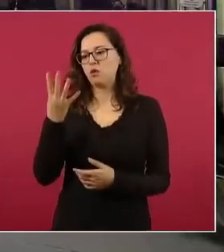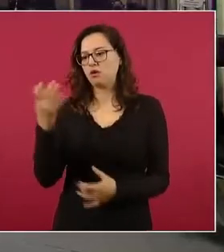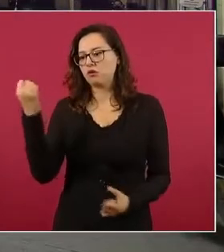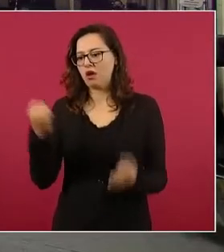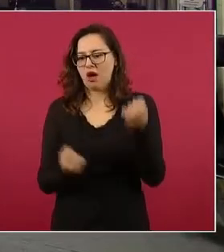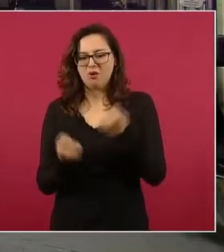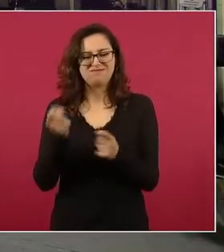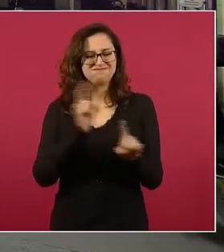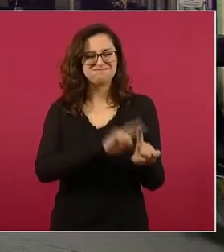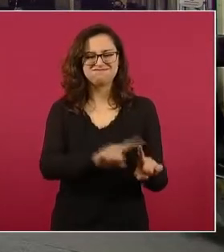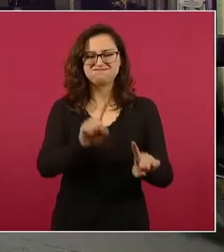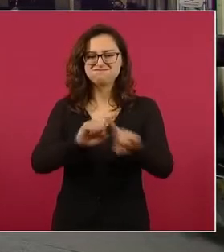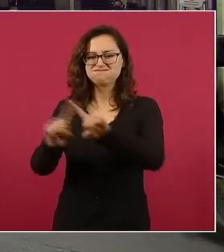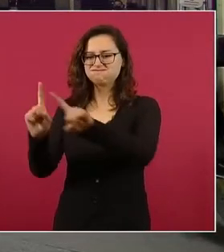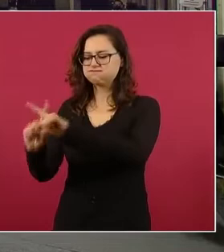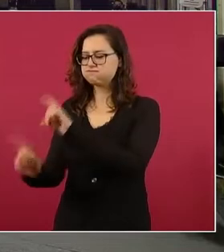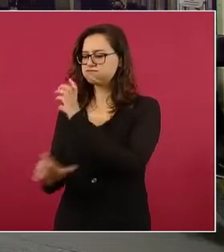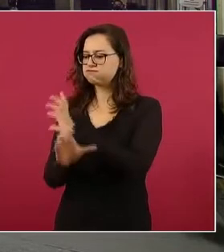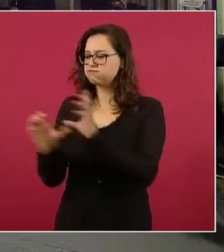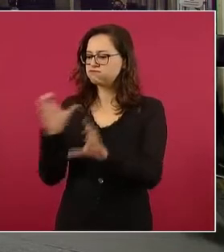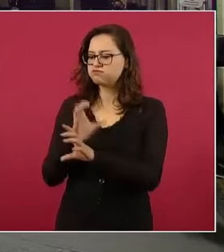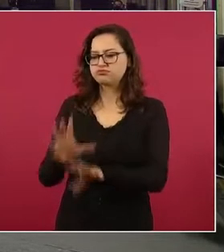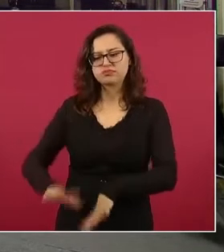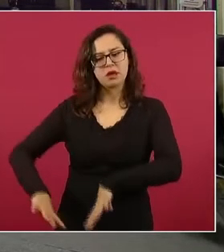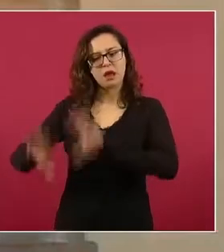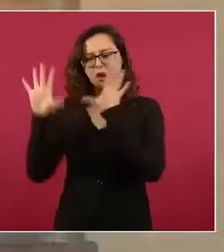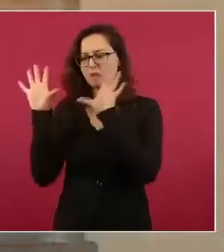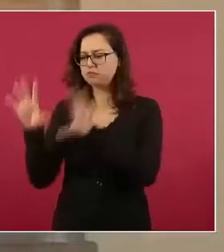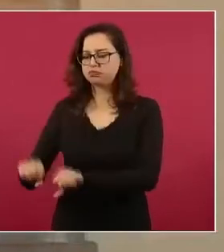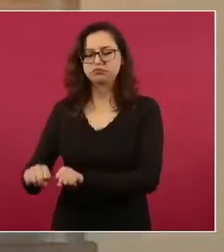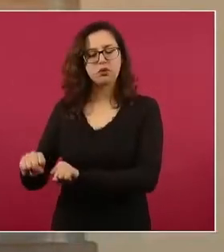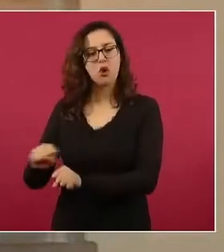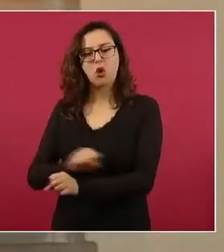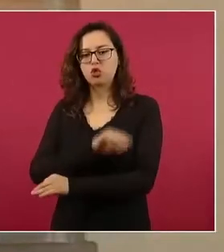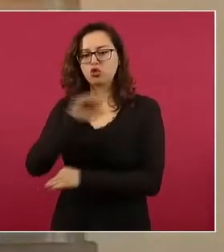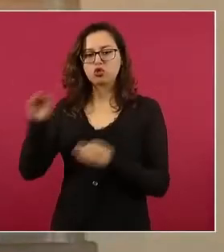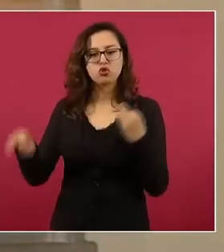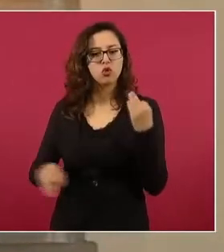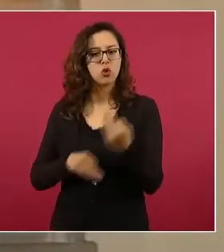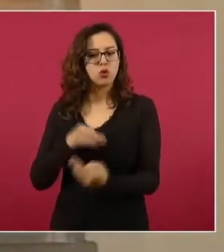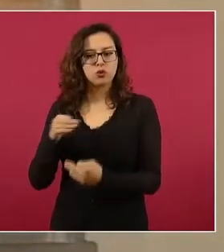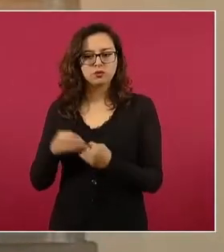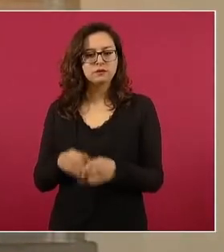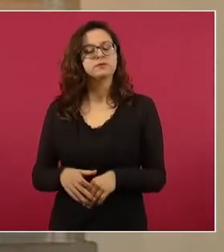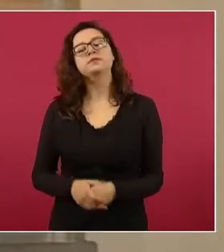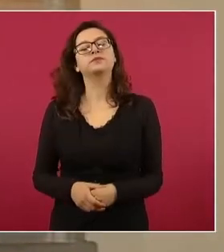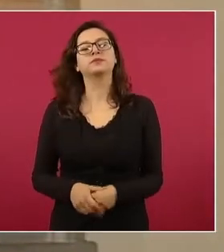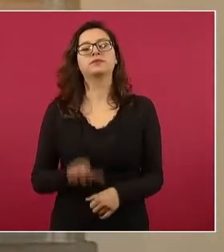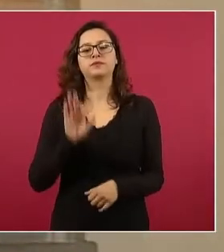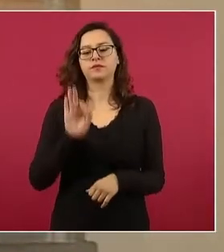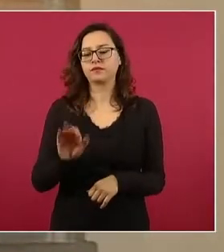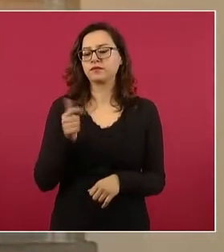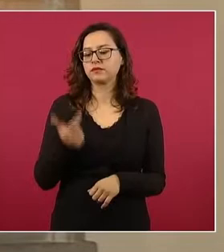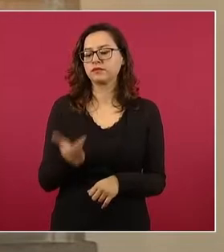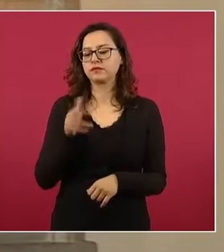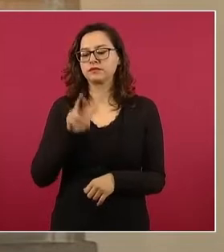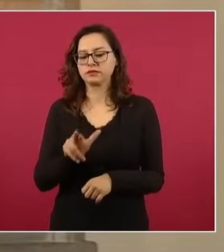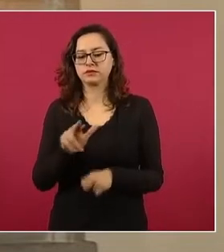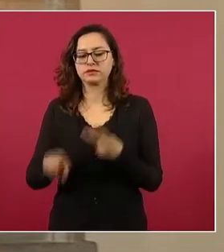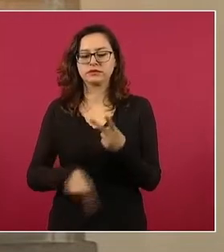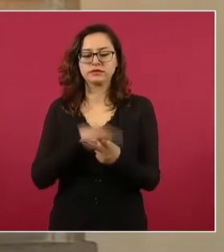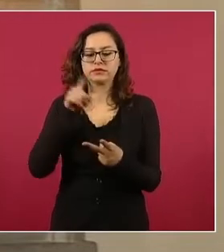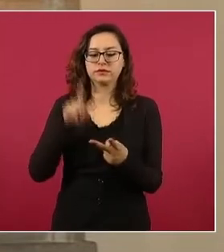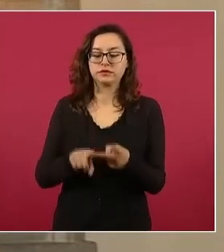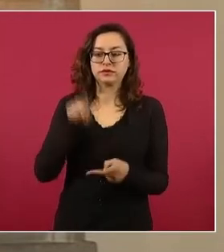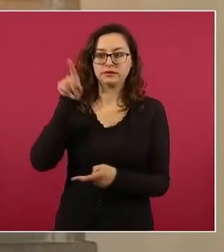otros objetos que utilizan para sus actividades criminales. La Fiscalía General de la República, a través de la Fiscalía de